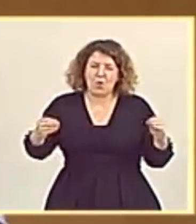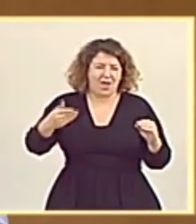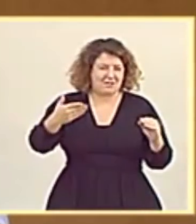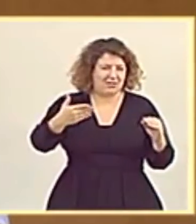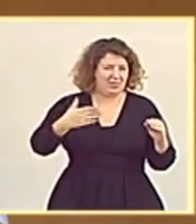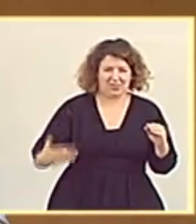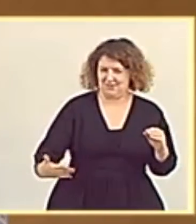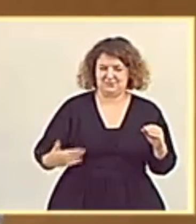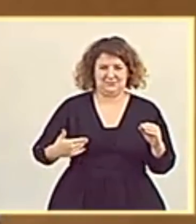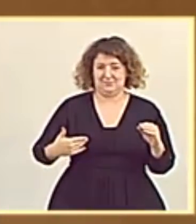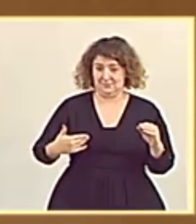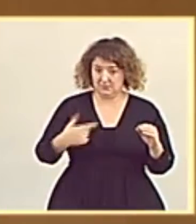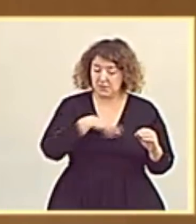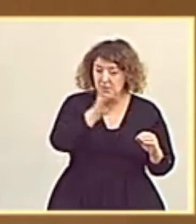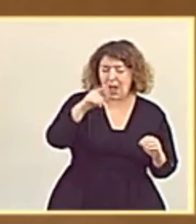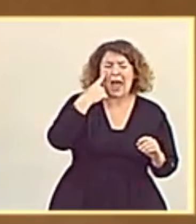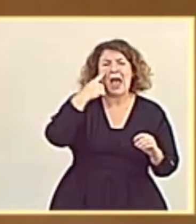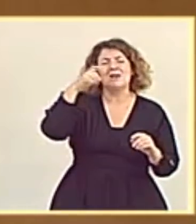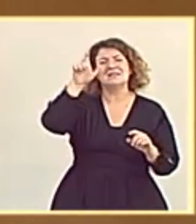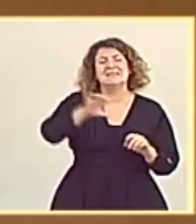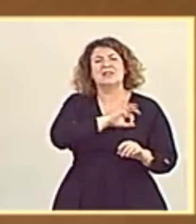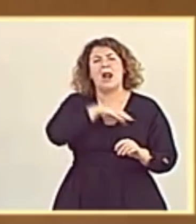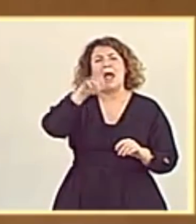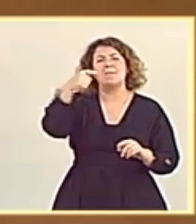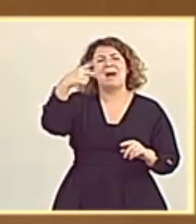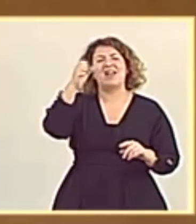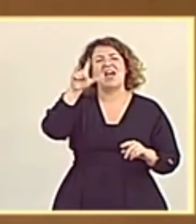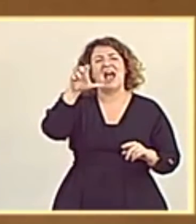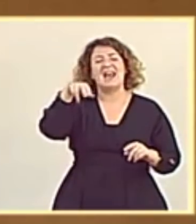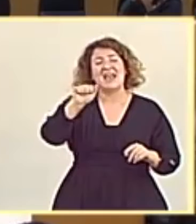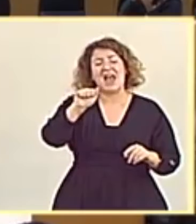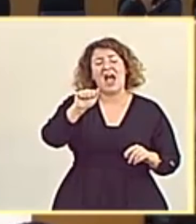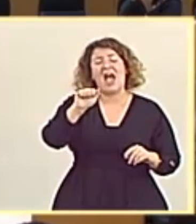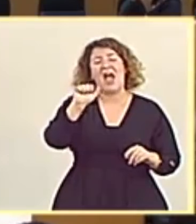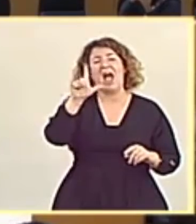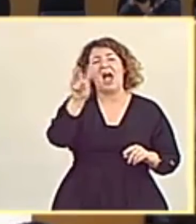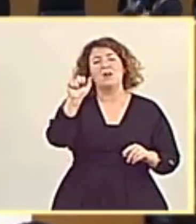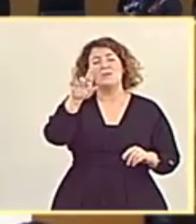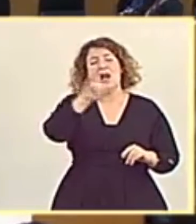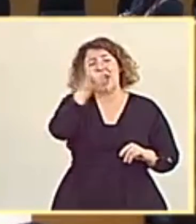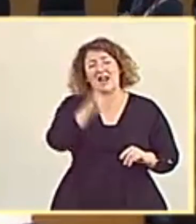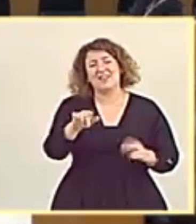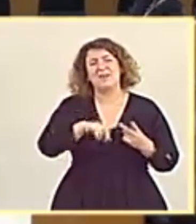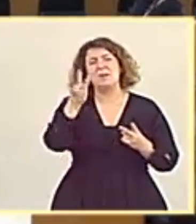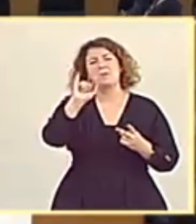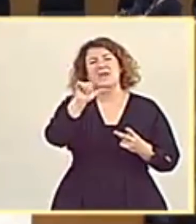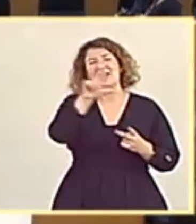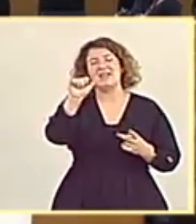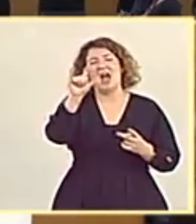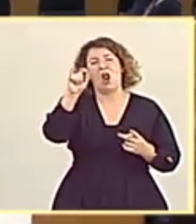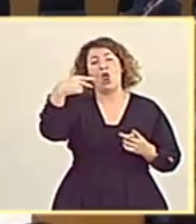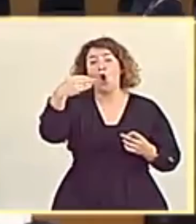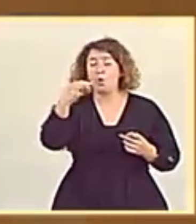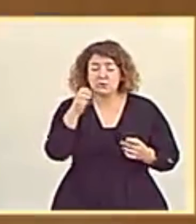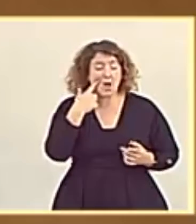y, no, que se lo pregunten a la señora Magdalena Álvarez o a la señora Villalobos, donde ustedes igualmente lo hacían. Fíjense, siempre son